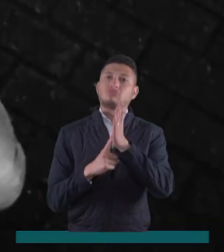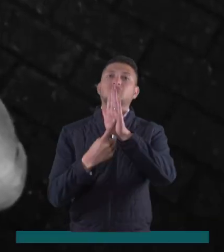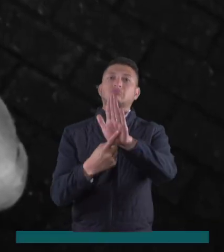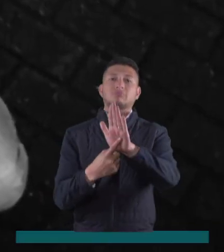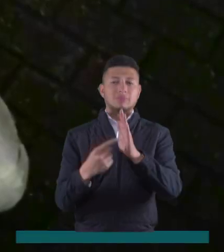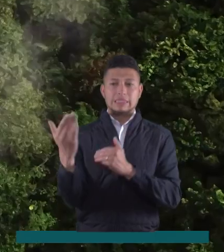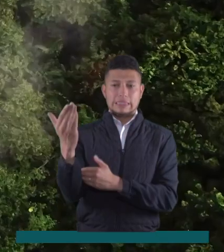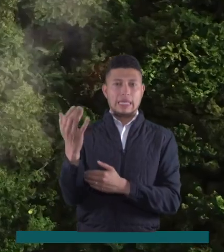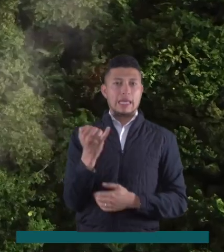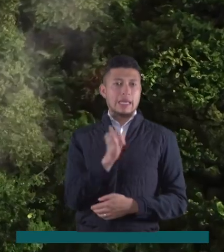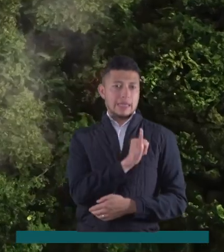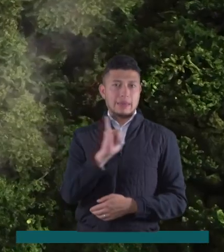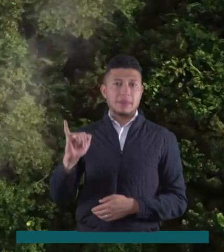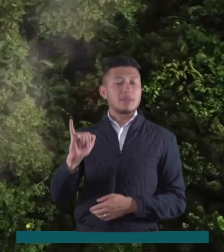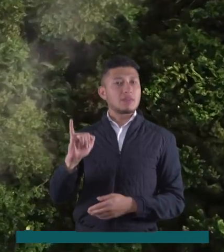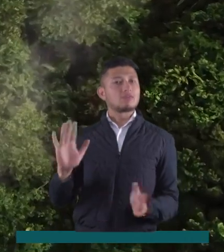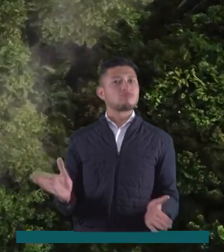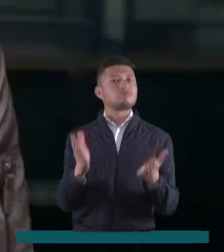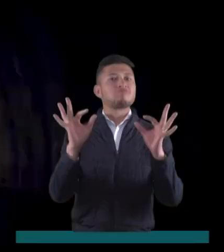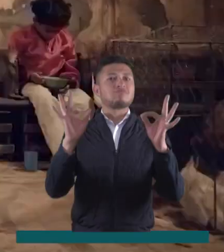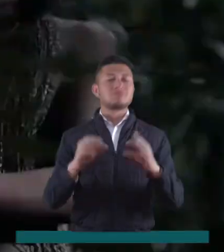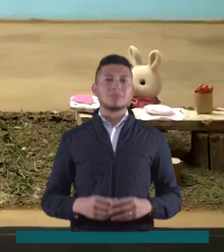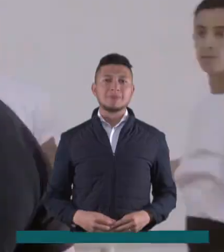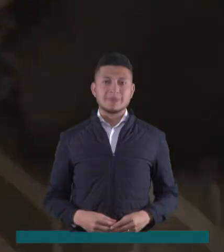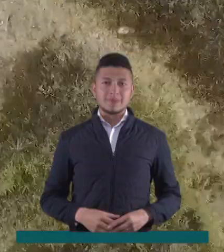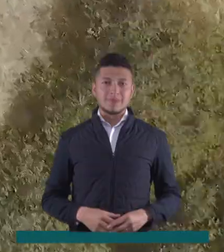nos muestran lo mejor del cine independiente.